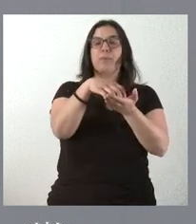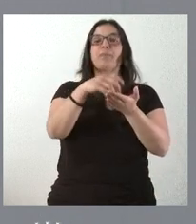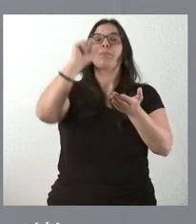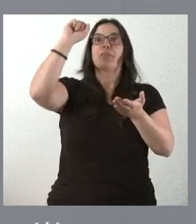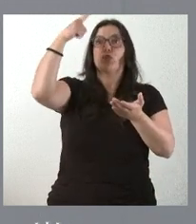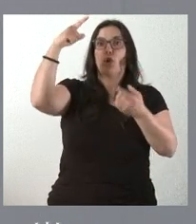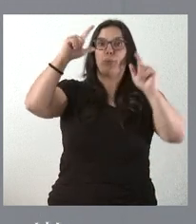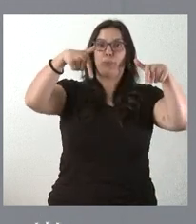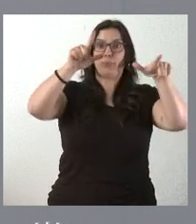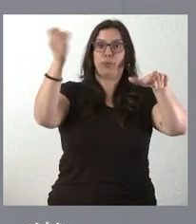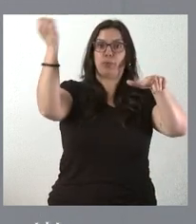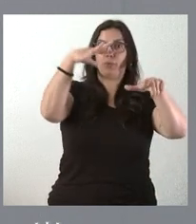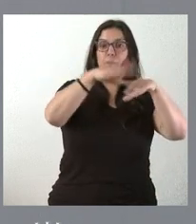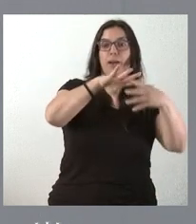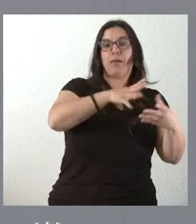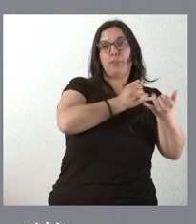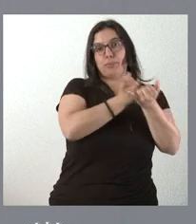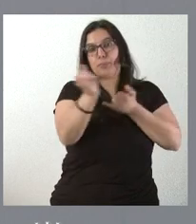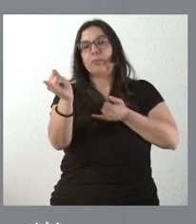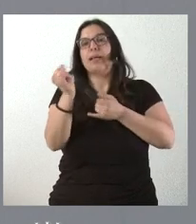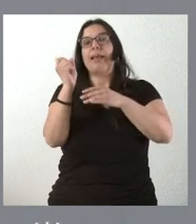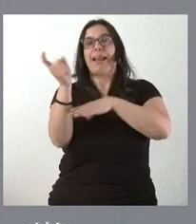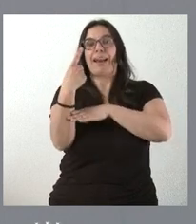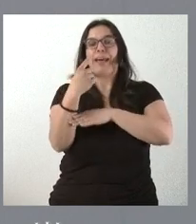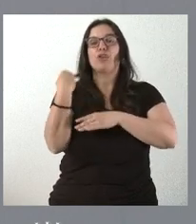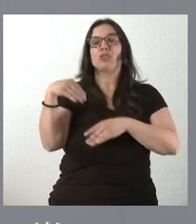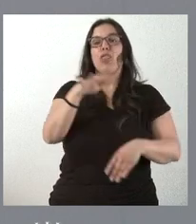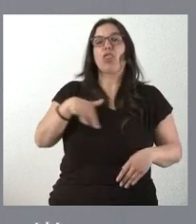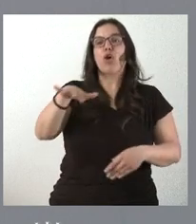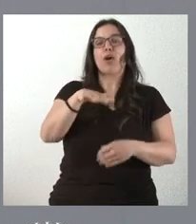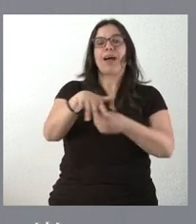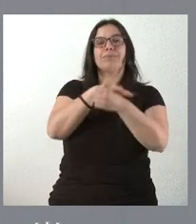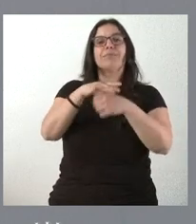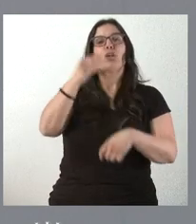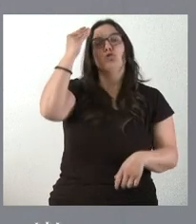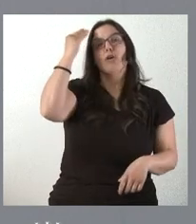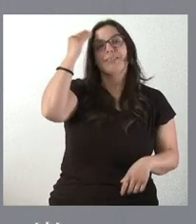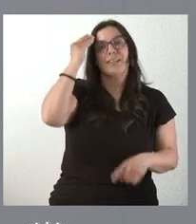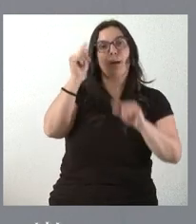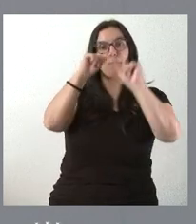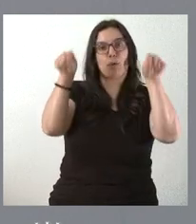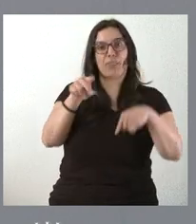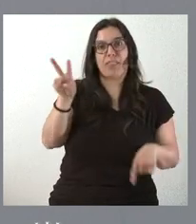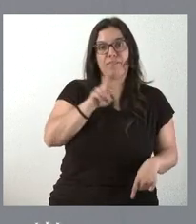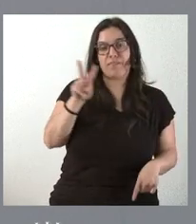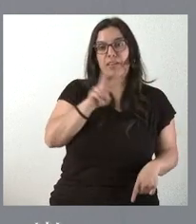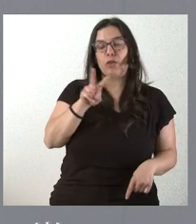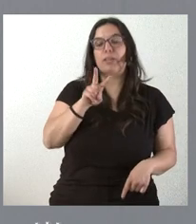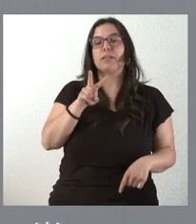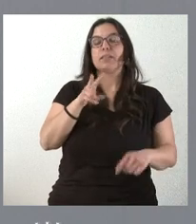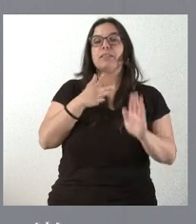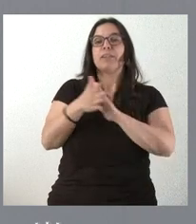autoconsumo para la modernización del regadío en la comunidad de regantes de Tordesillas, en Valladolid. Se beneficiará una superficie de 2